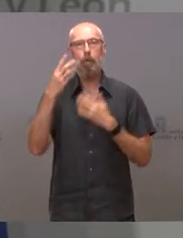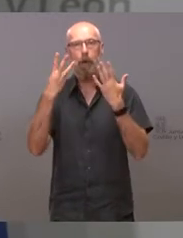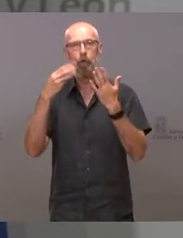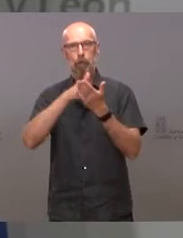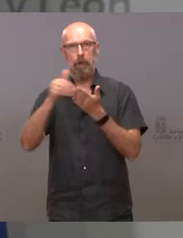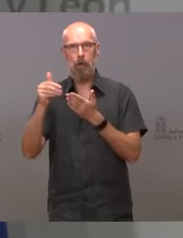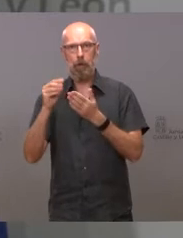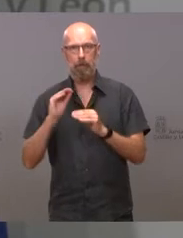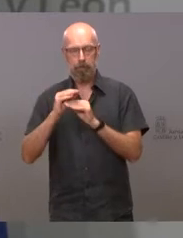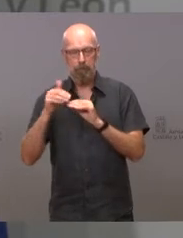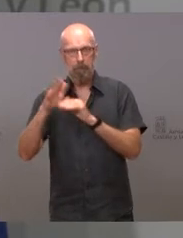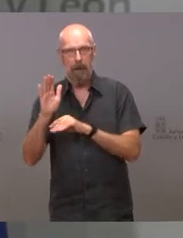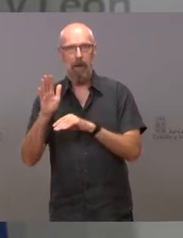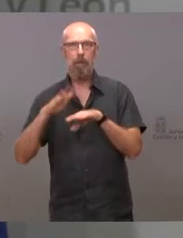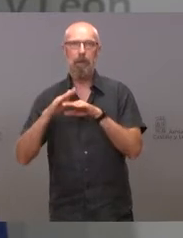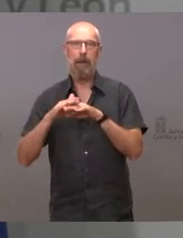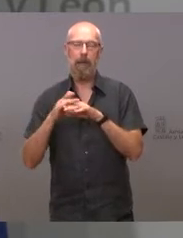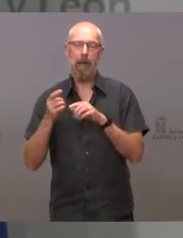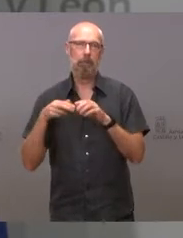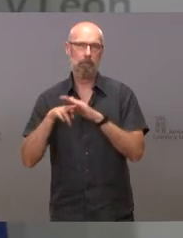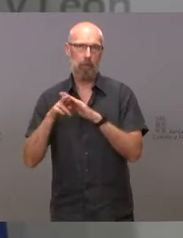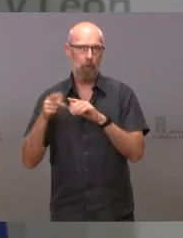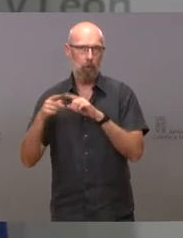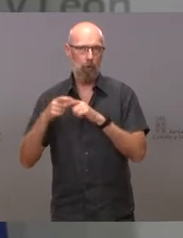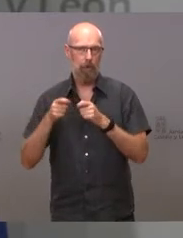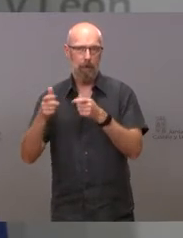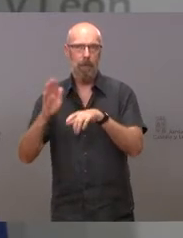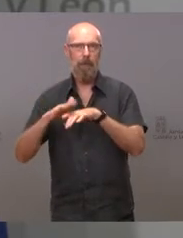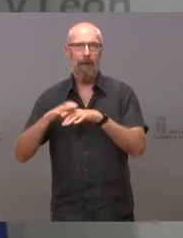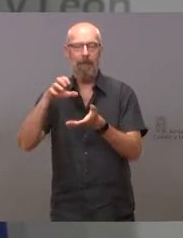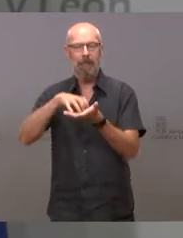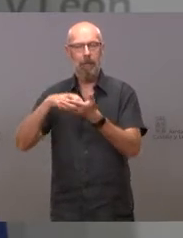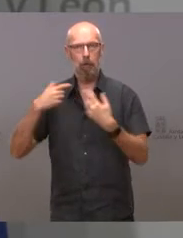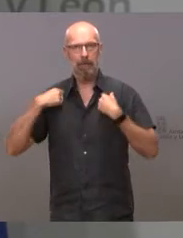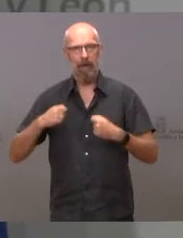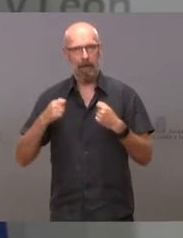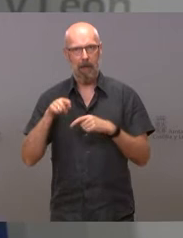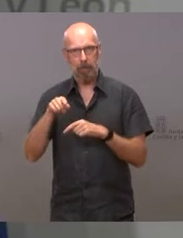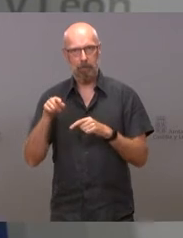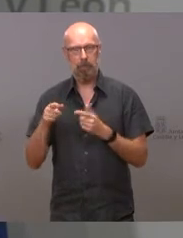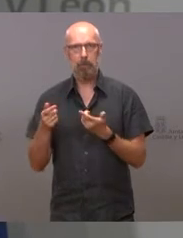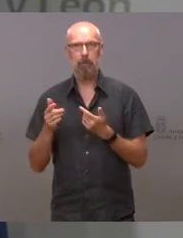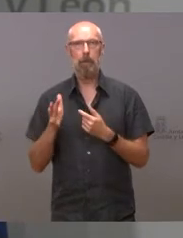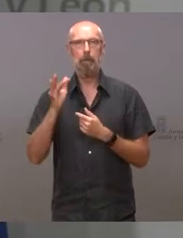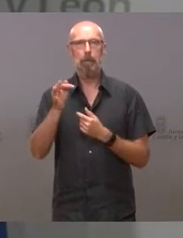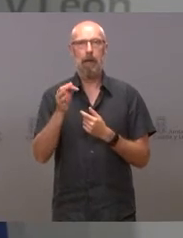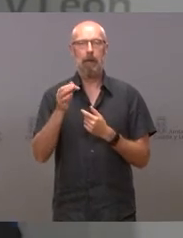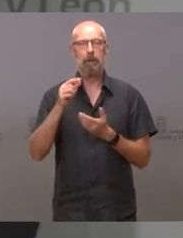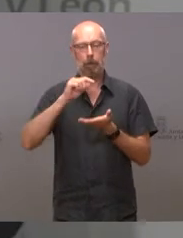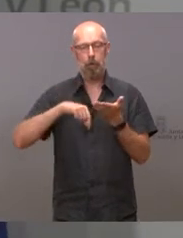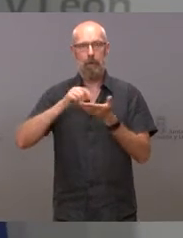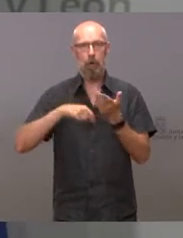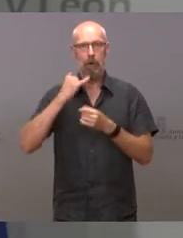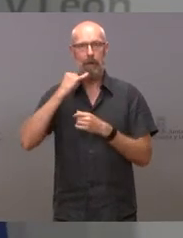suministros para mantener la actividad de los centros sanitarios. También se incluye aquí la contratación de la energía eléctrica